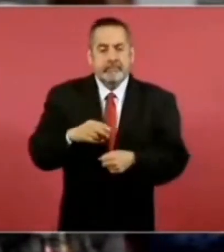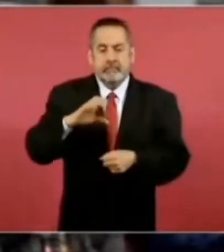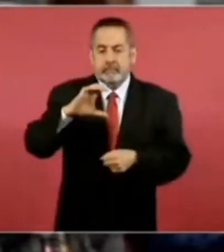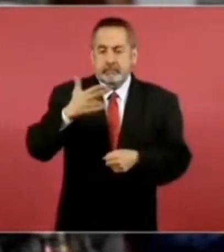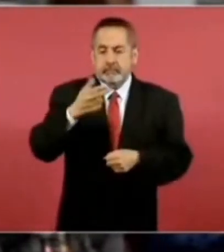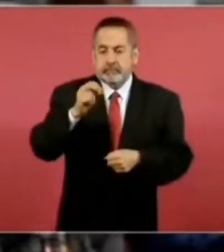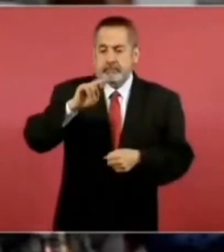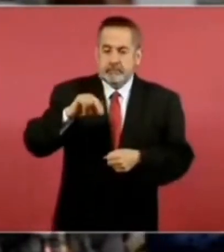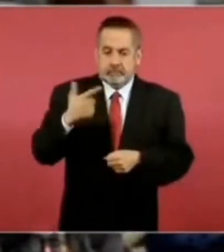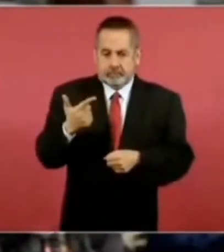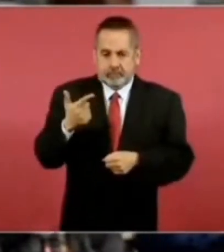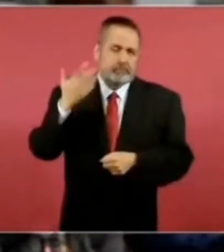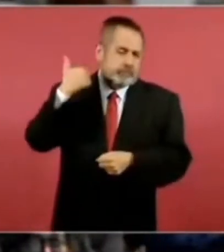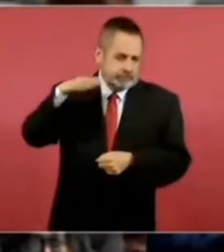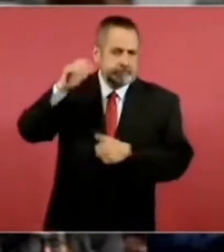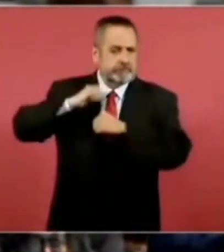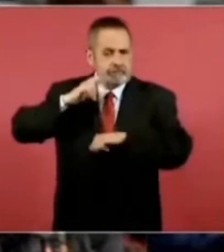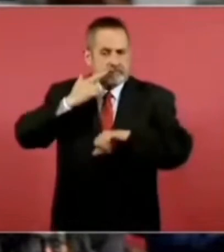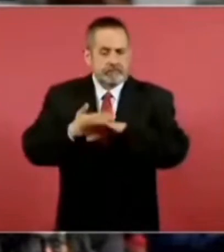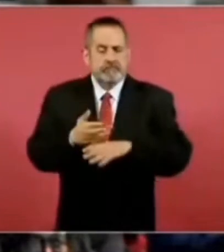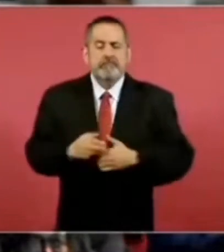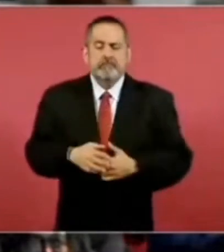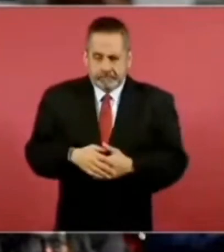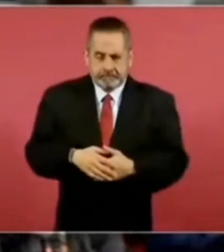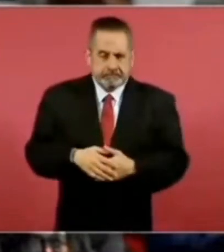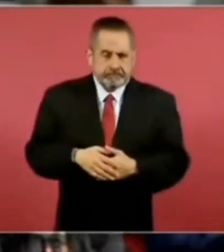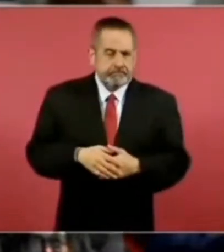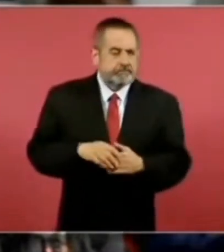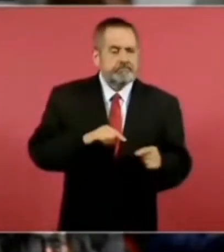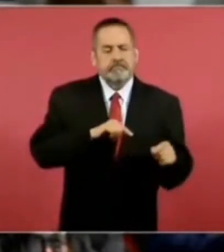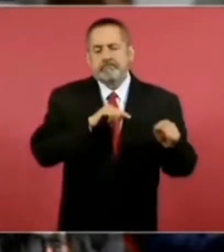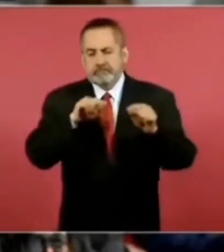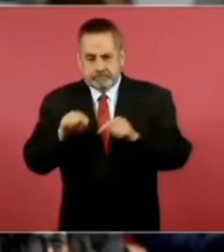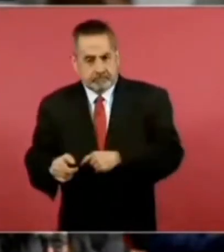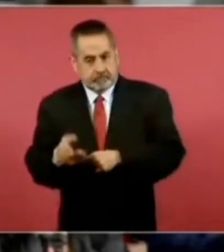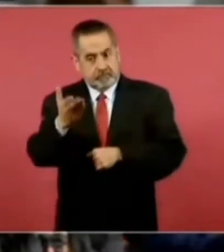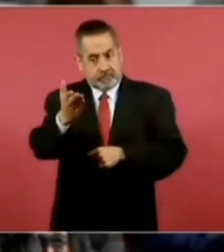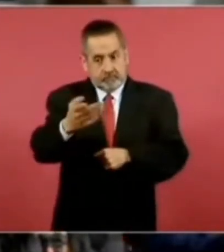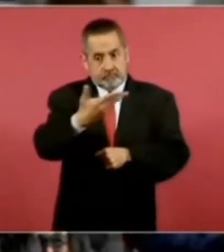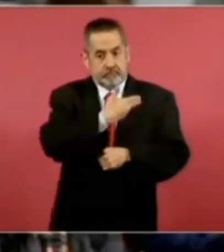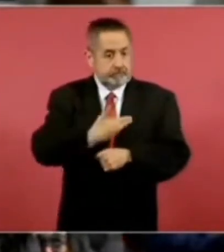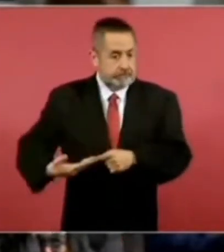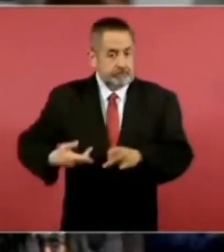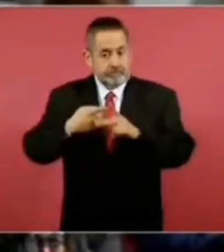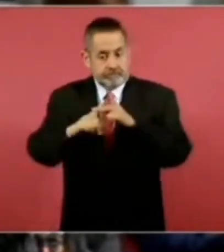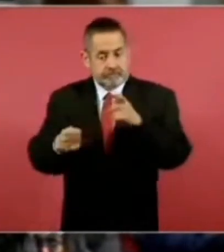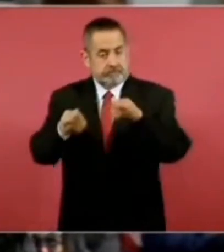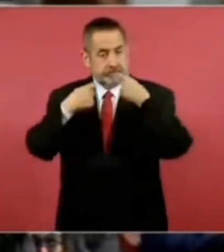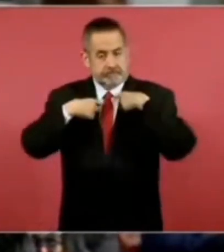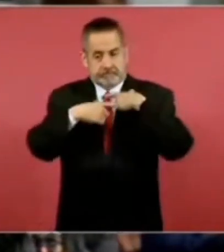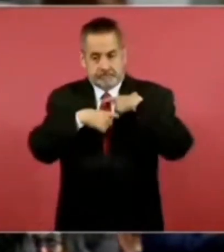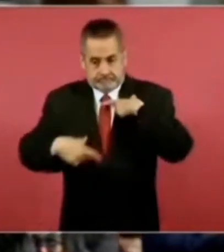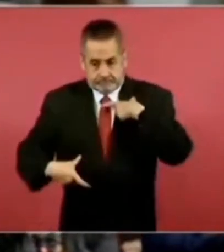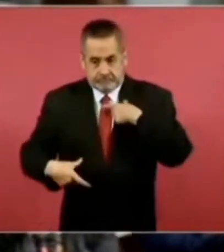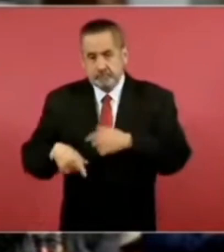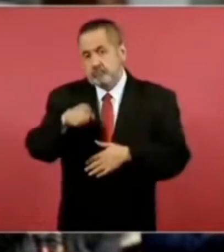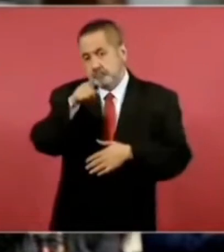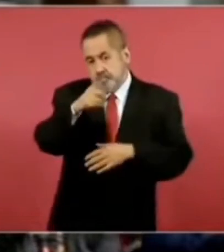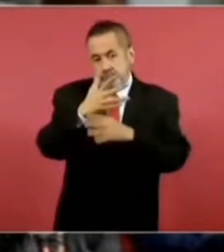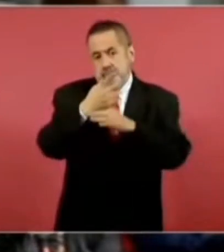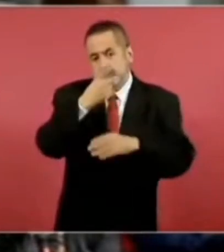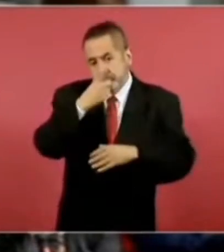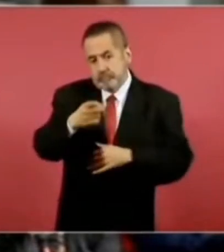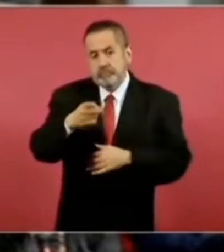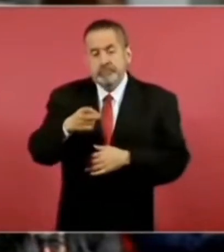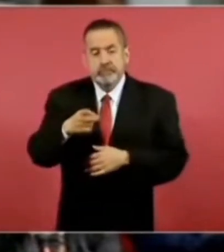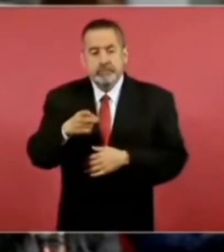Osorio Chong. Cuando usted llega al gobierno, presidente, planteó que se